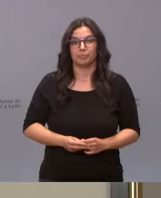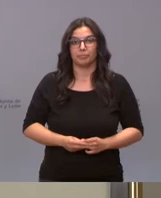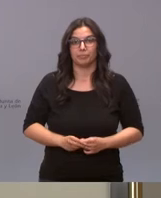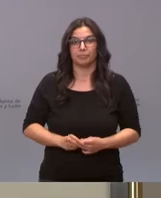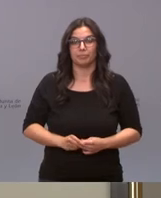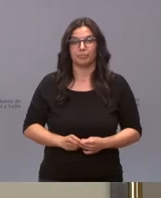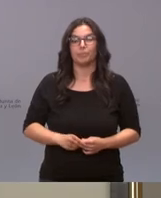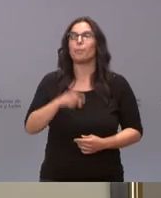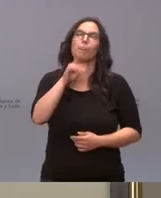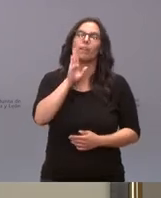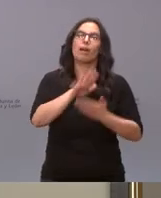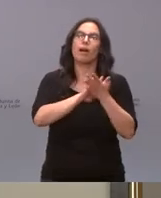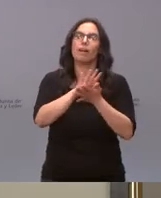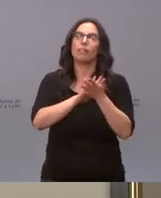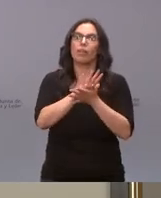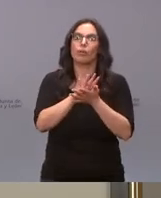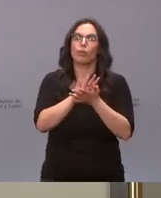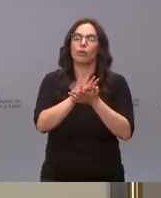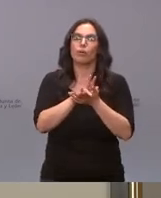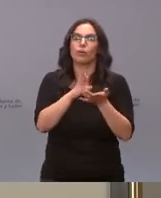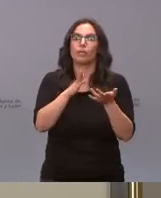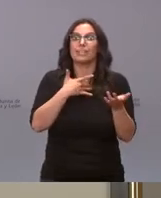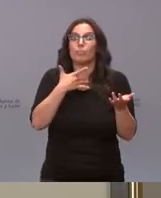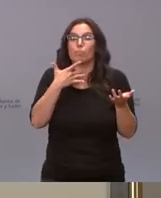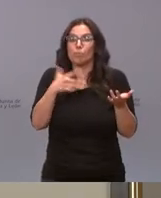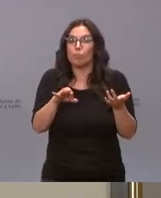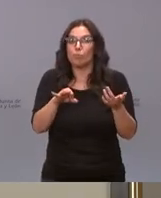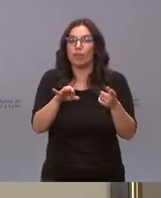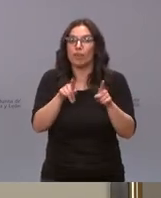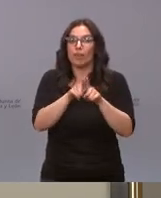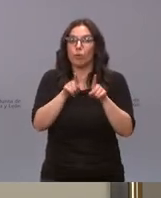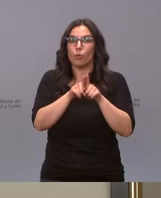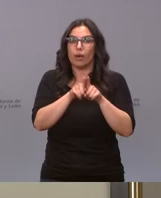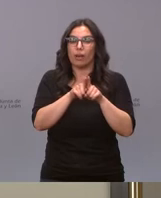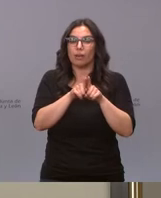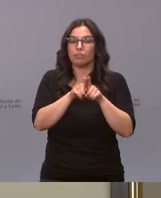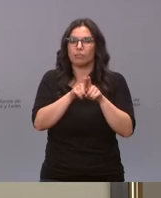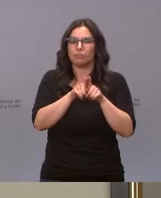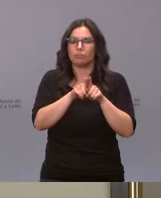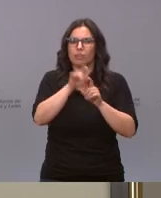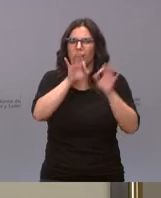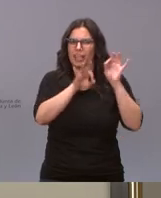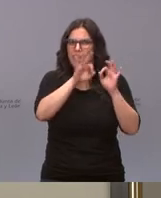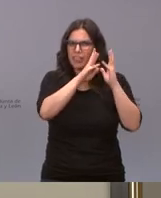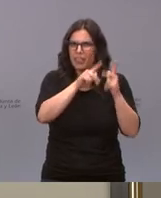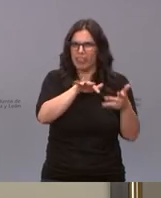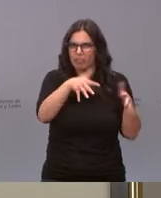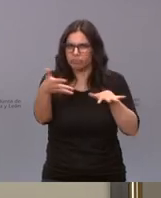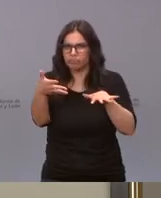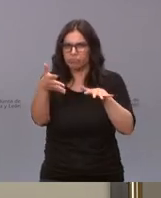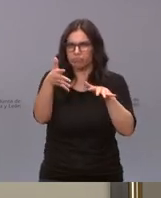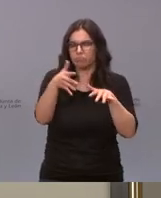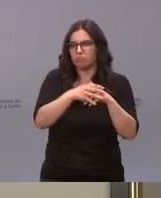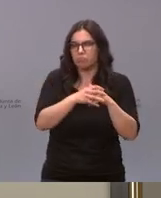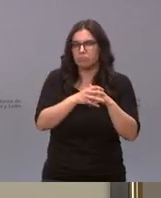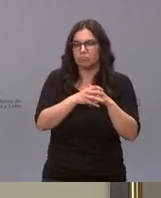ha hablado usted de un posible trasvase de incidencias sí y yo quisiera